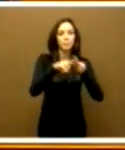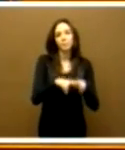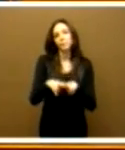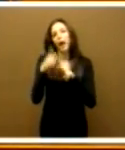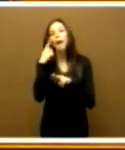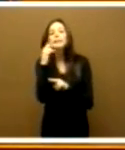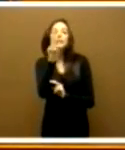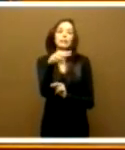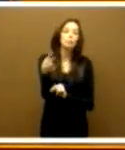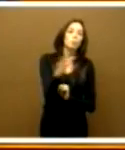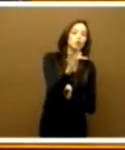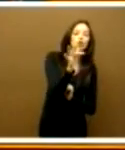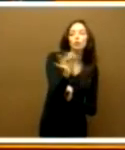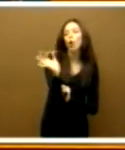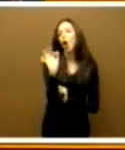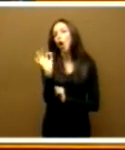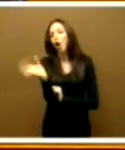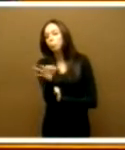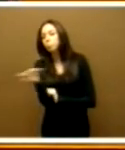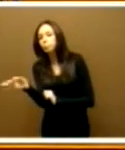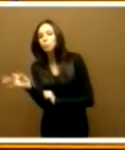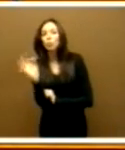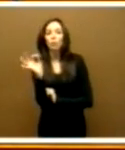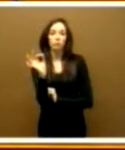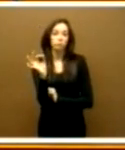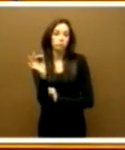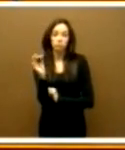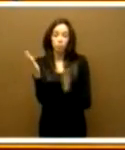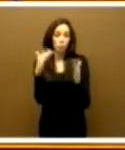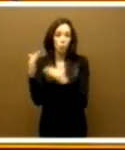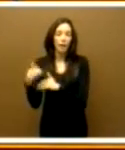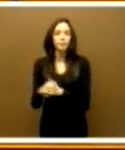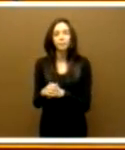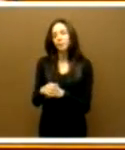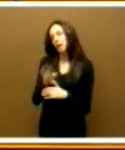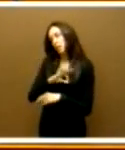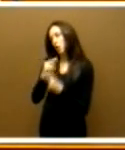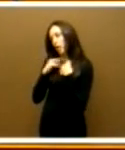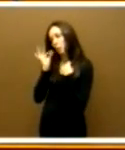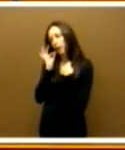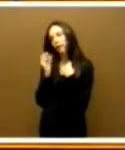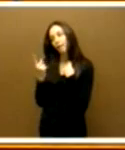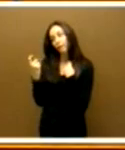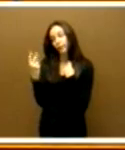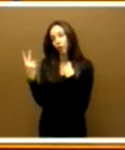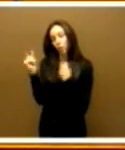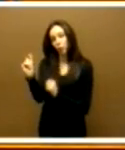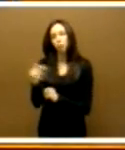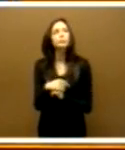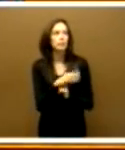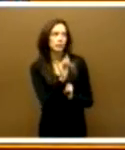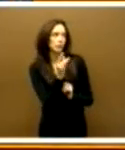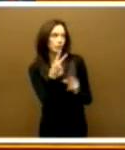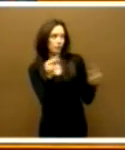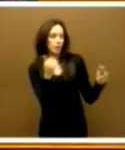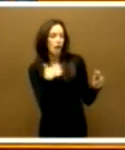rentable, si ha sido eficaz o eficiente en su aplicación. Porque, ejemplo, voy terminando, señor